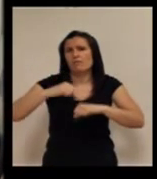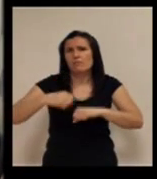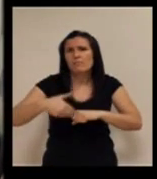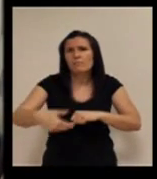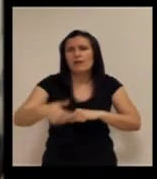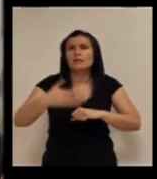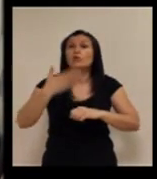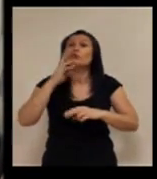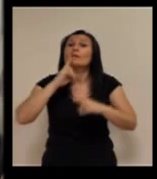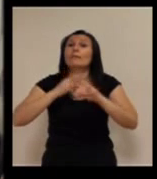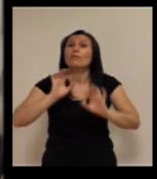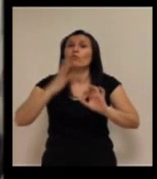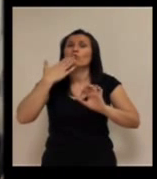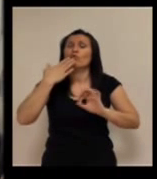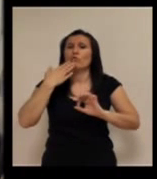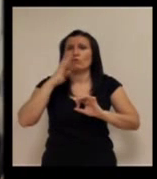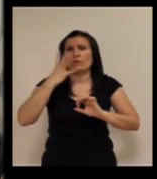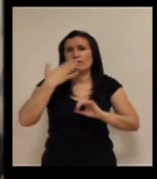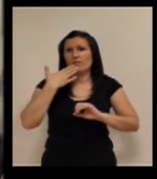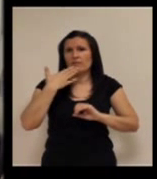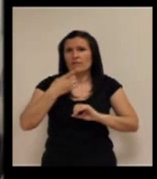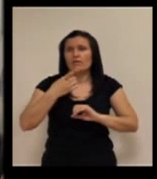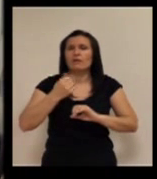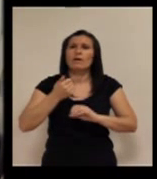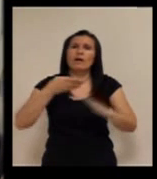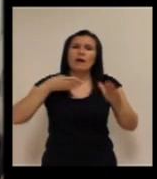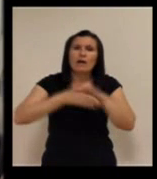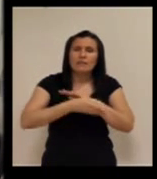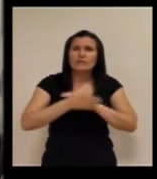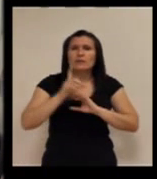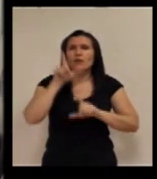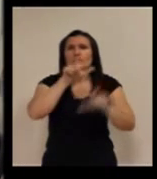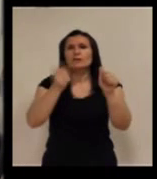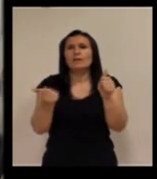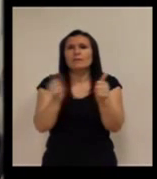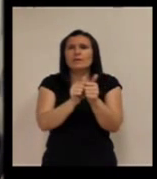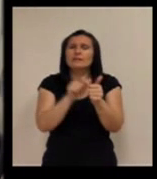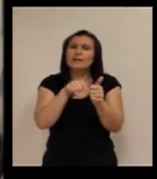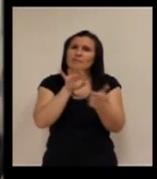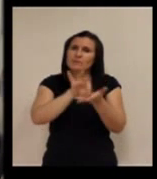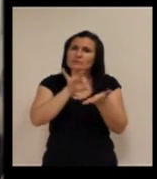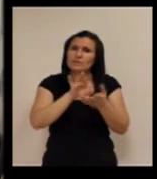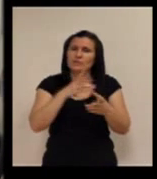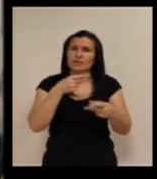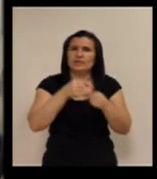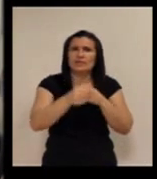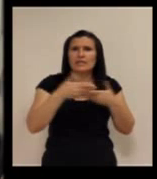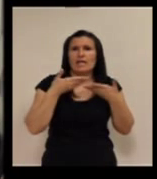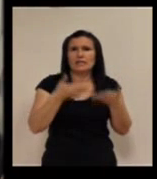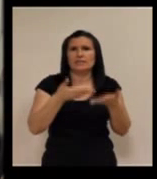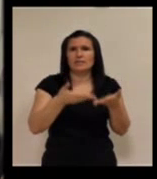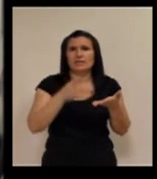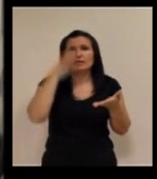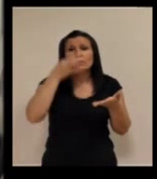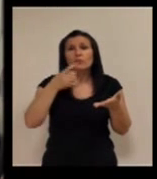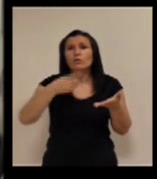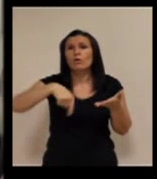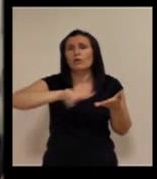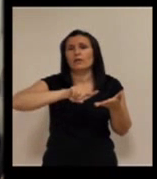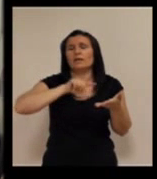por la mayor longevidad por la cuarta edad por el acceso de muchas más personas dependientes al servicio de teleasistencia